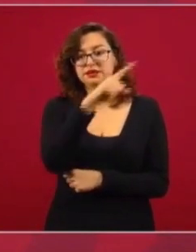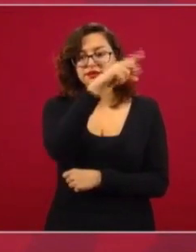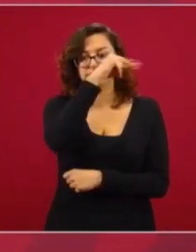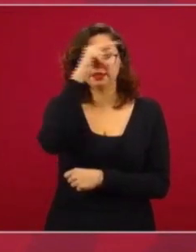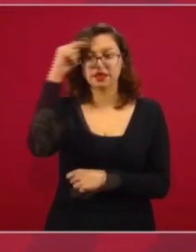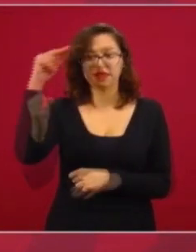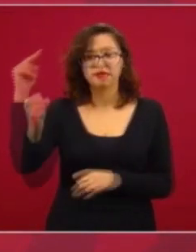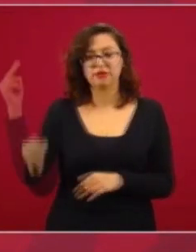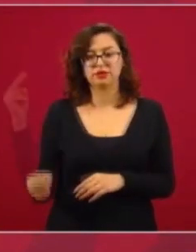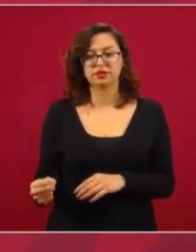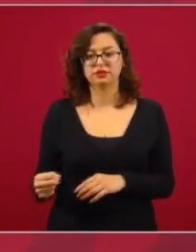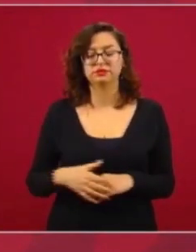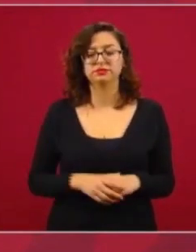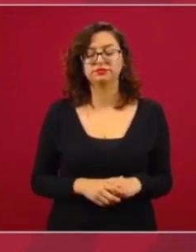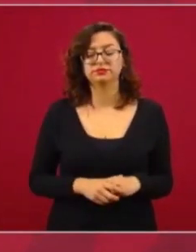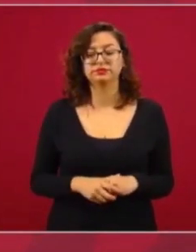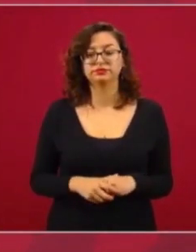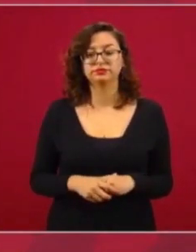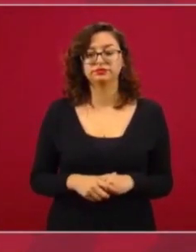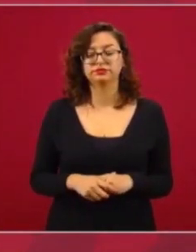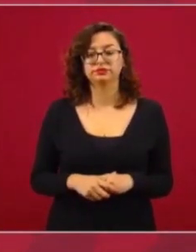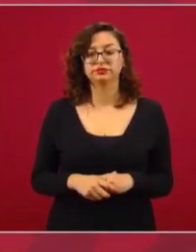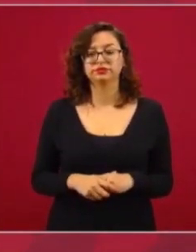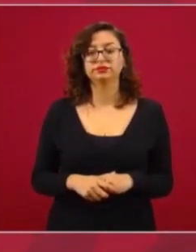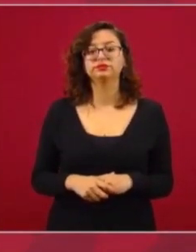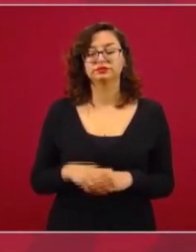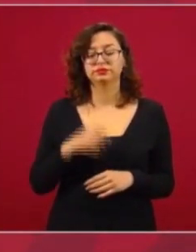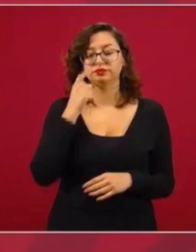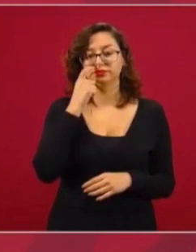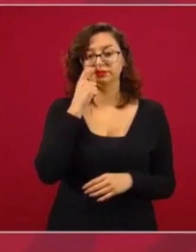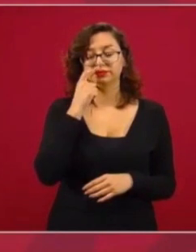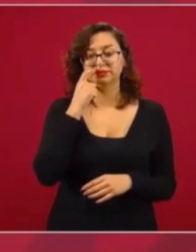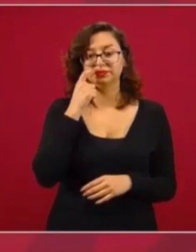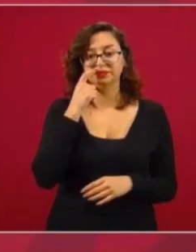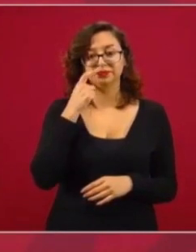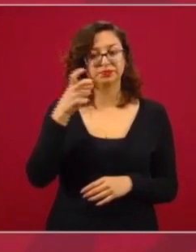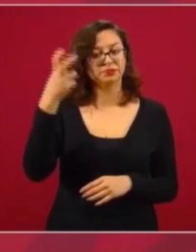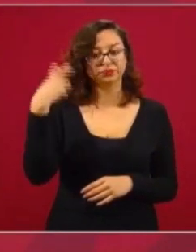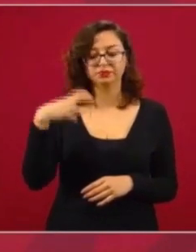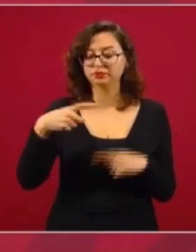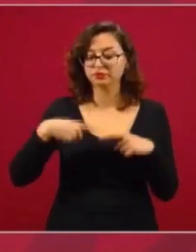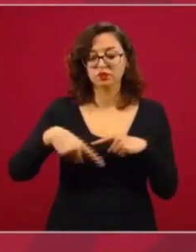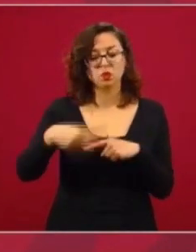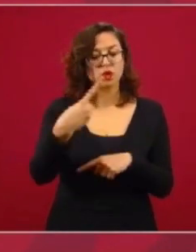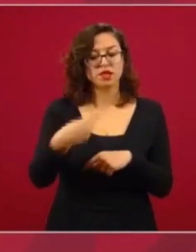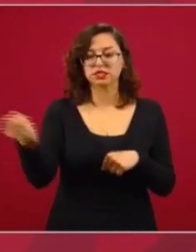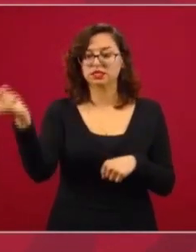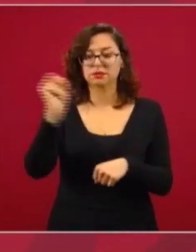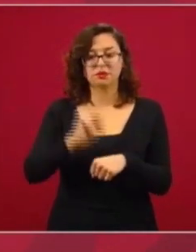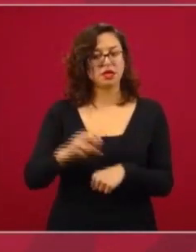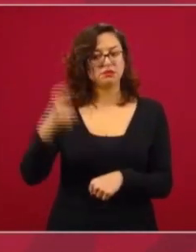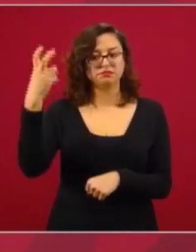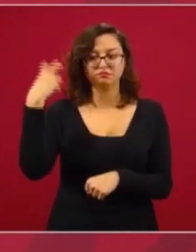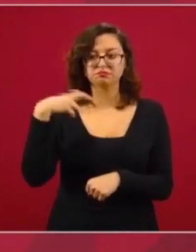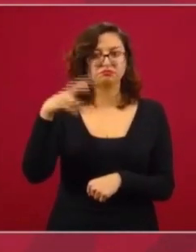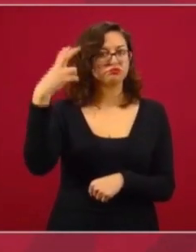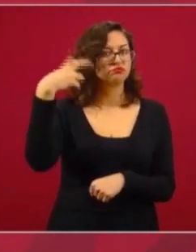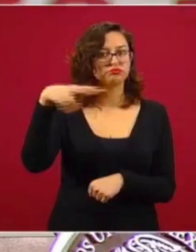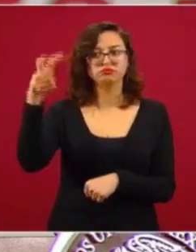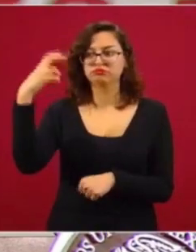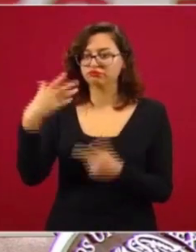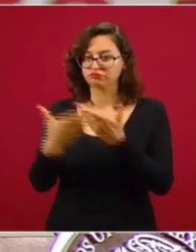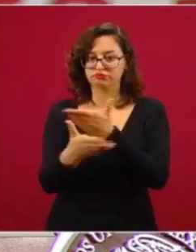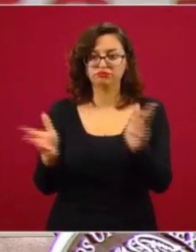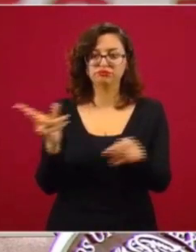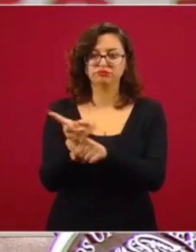vamos a estar de gira toda la semana y están invitadas,